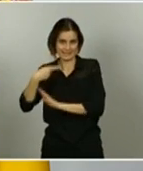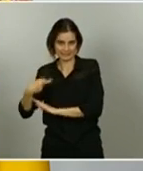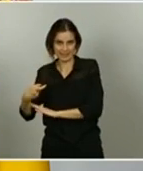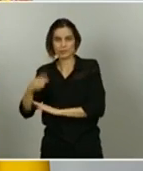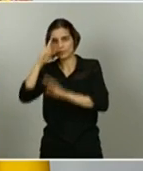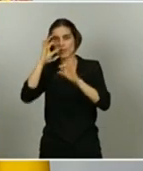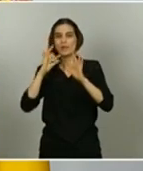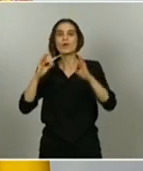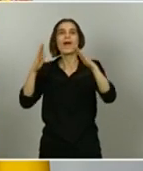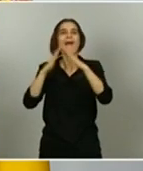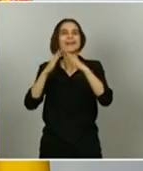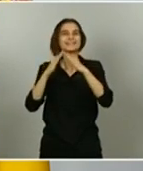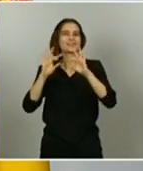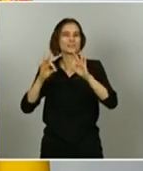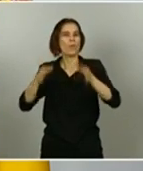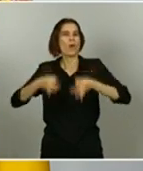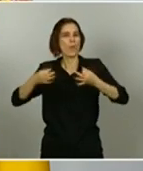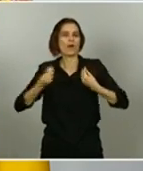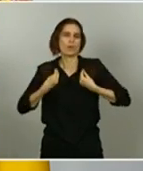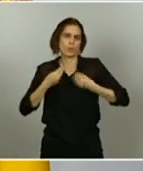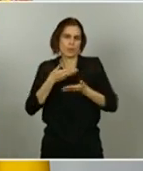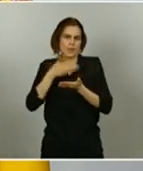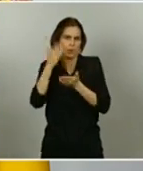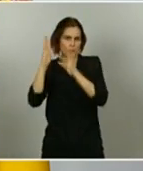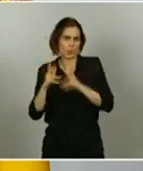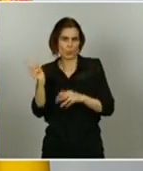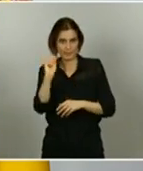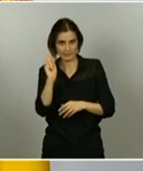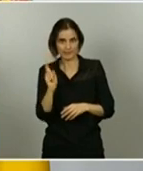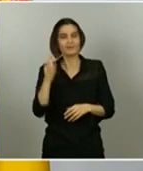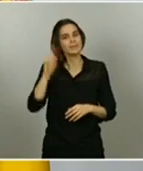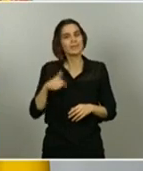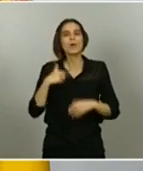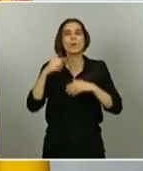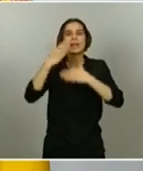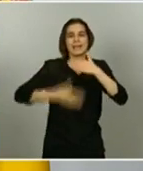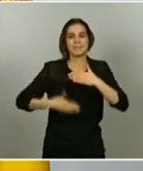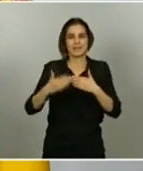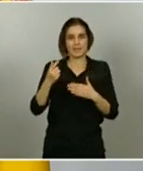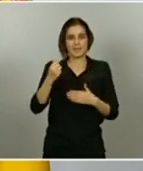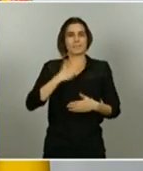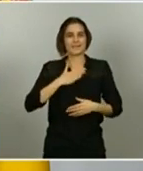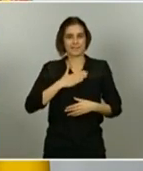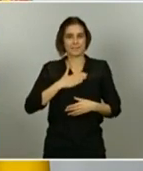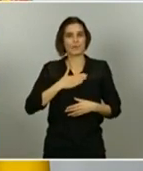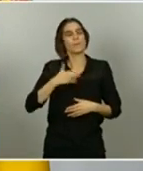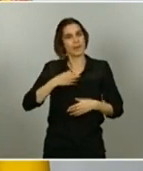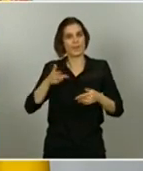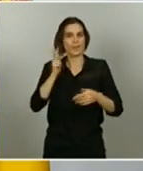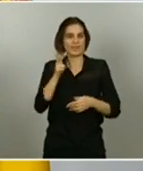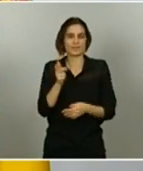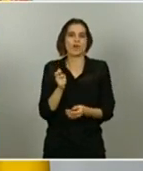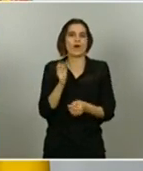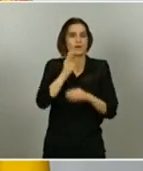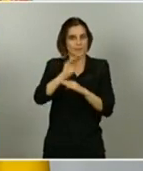habitual. En este sentido, se establece un límite de patrimonio para acceder a la prestación, que, de nuevo, aumenta en función del número de personas en la unidad de